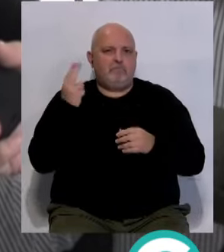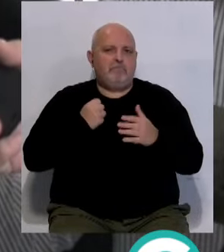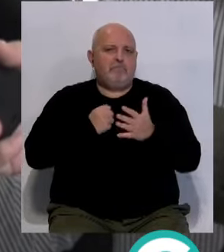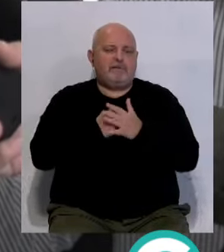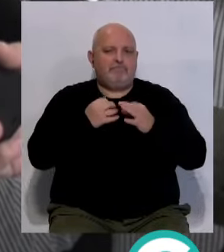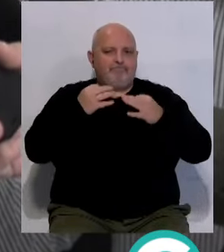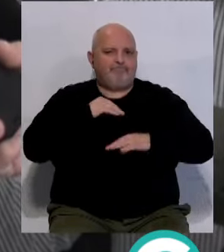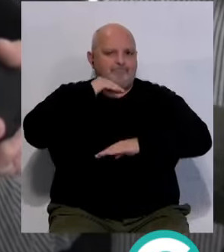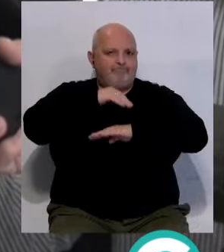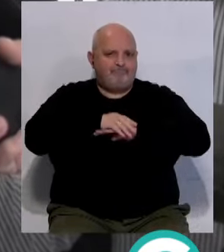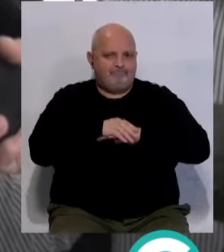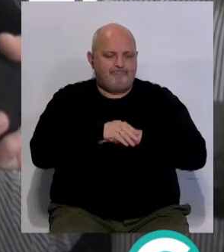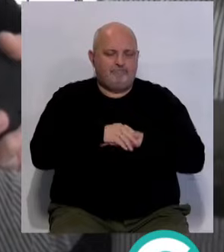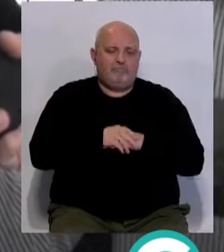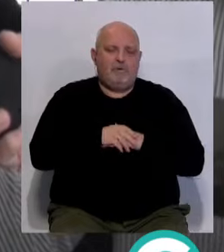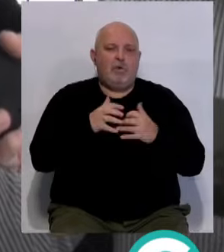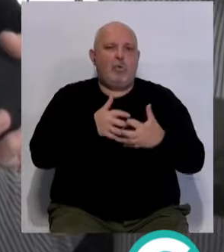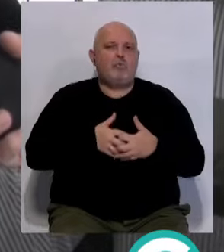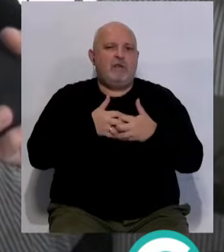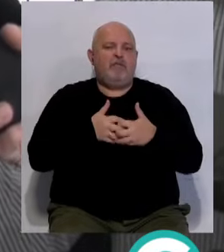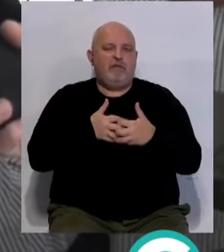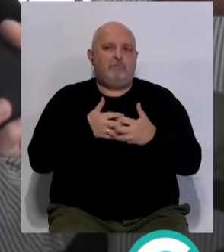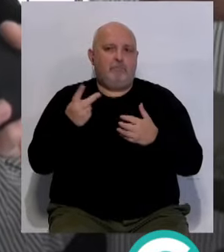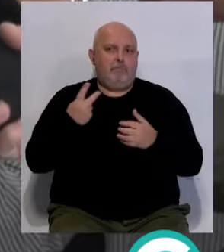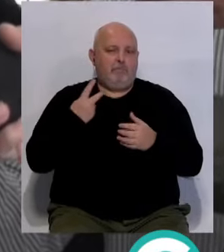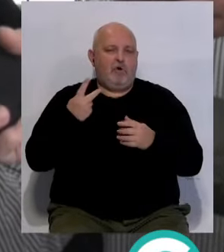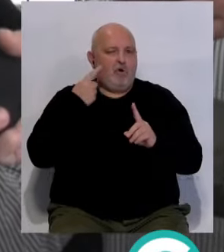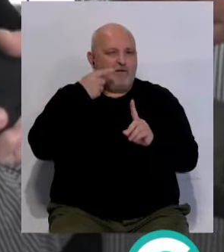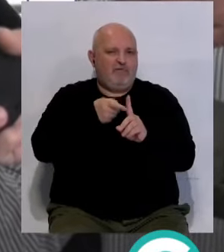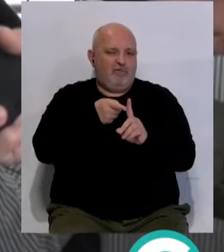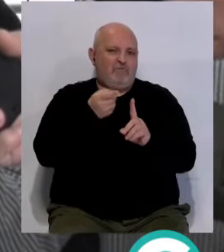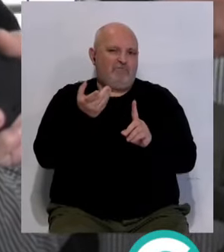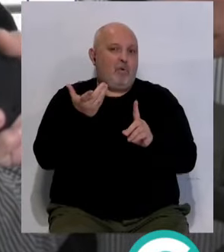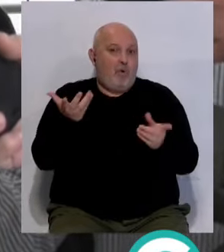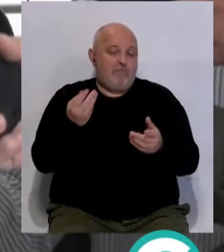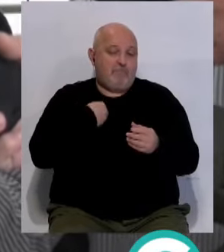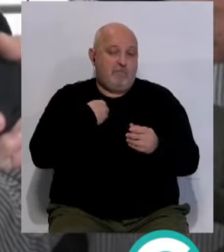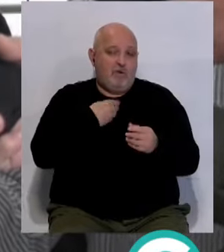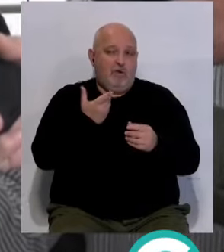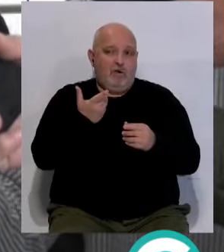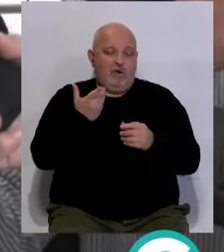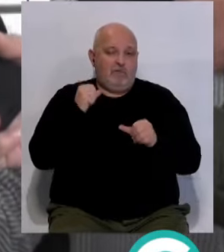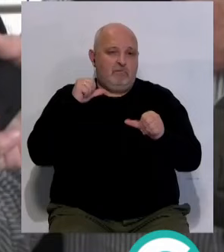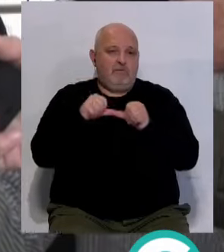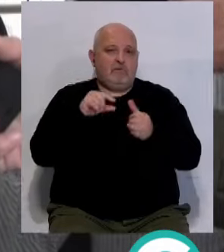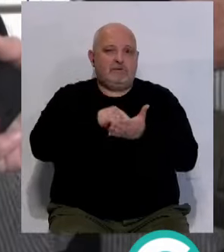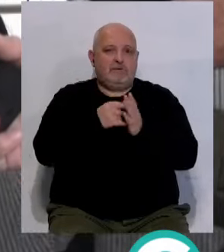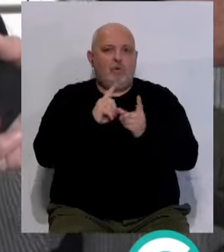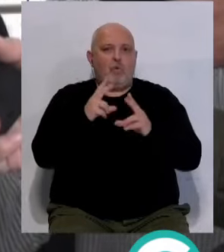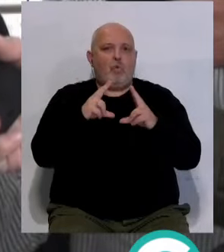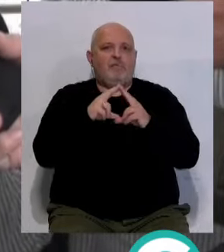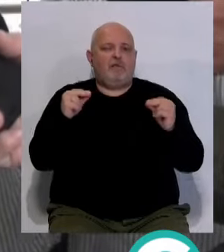máxima lealtad institucional y luchando de la mano por ese objetivo que tenemos y que compartimos, hacer un sistema